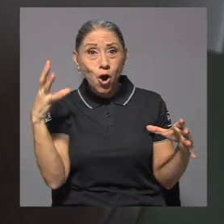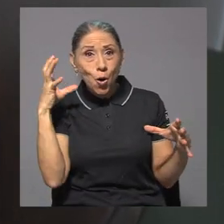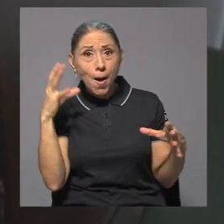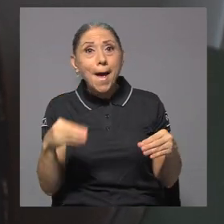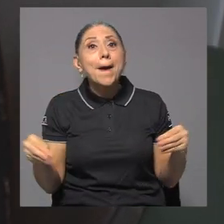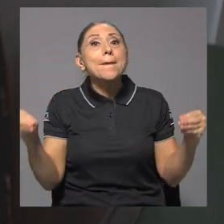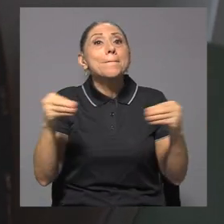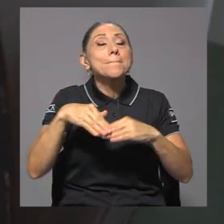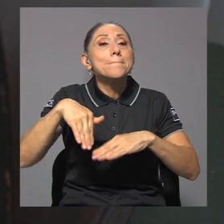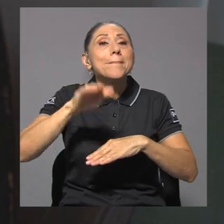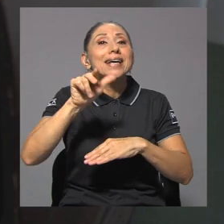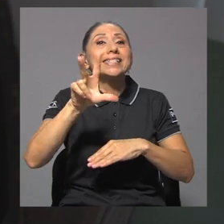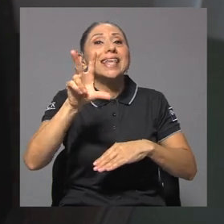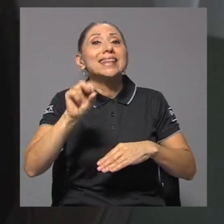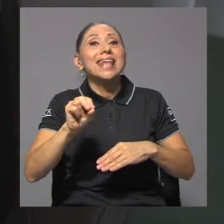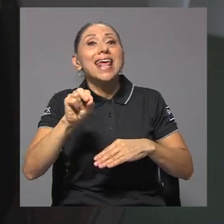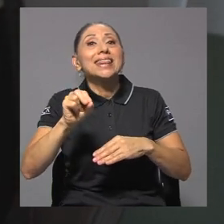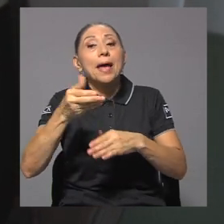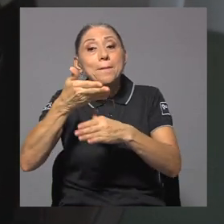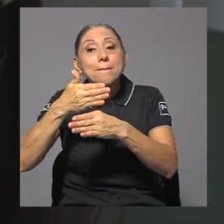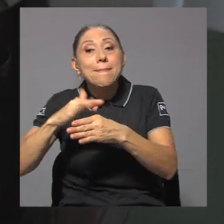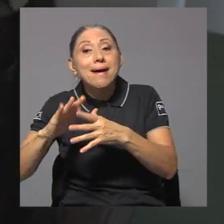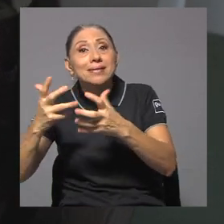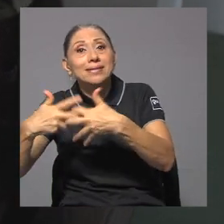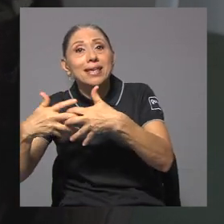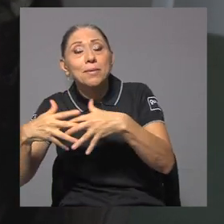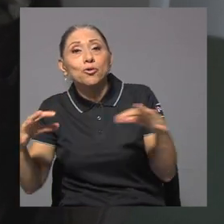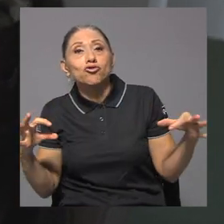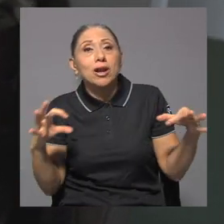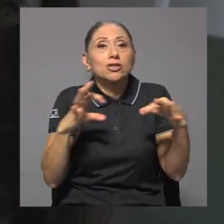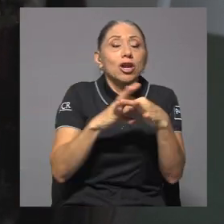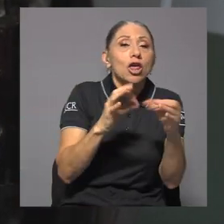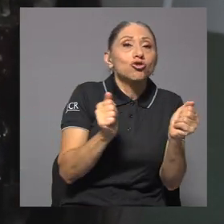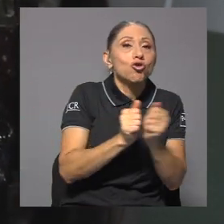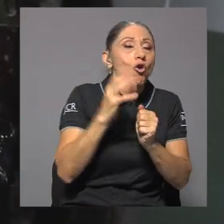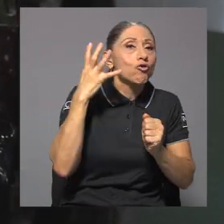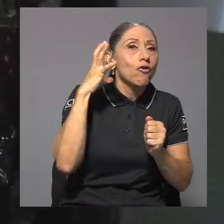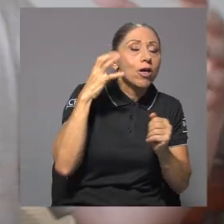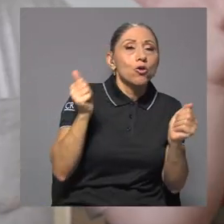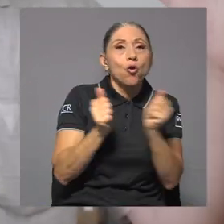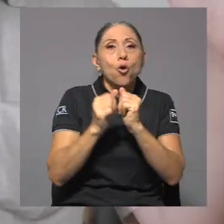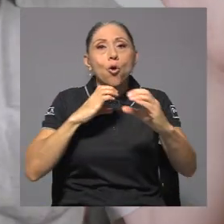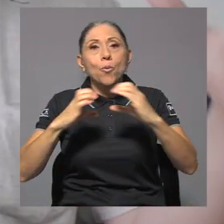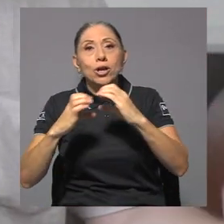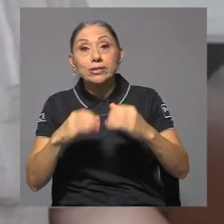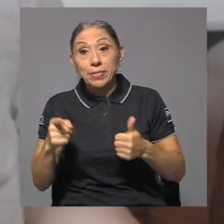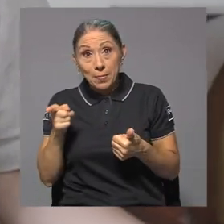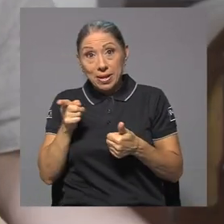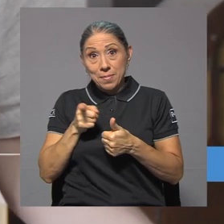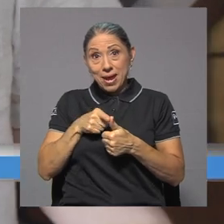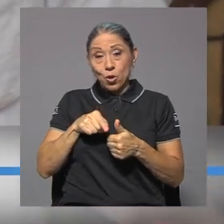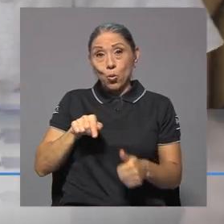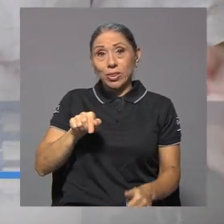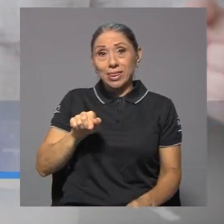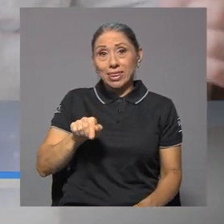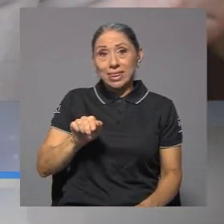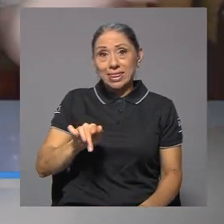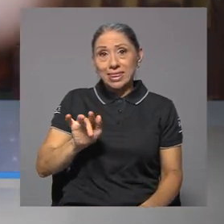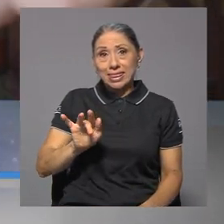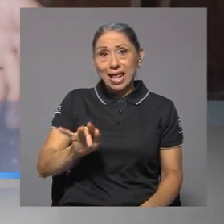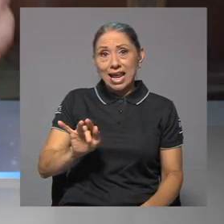cuenta con más de 30 piezas de equipos relacionados a la radiodifusión y las comunicaciones. En primer lugar, tenemos un telégrafo